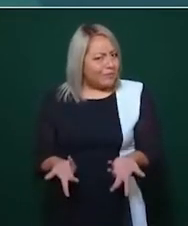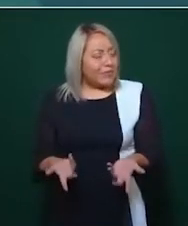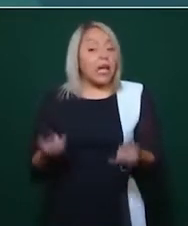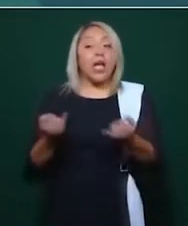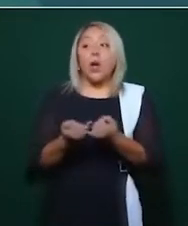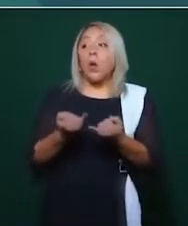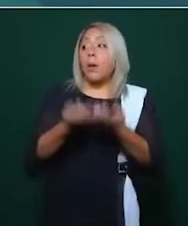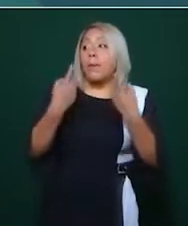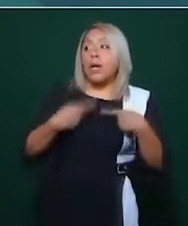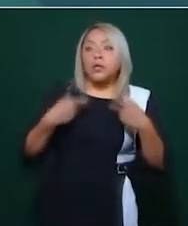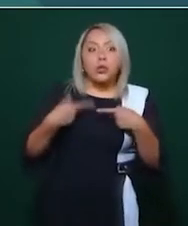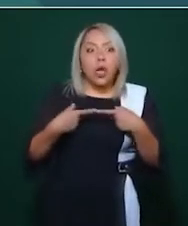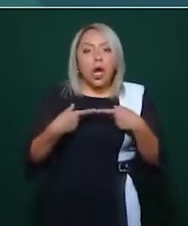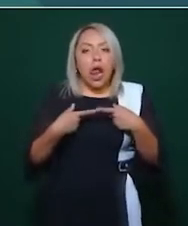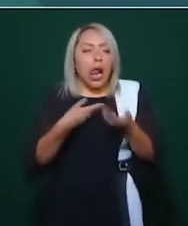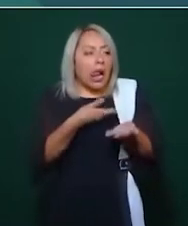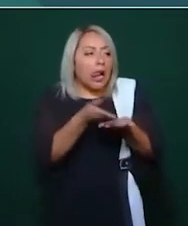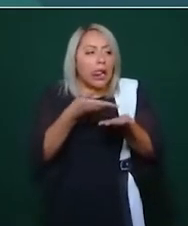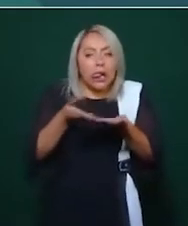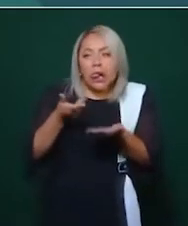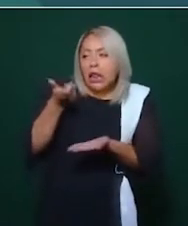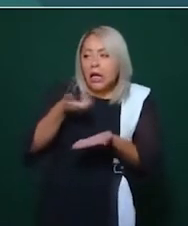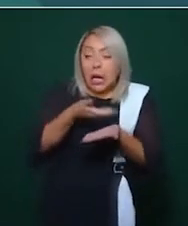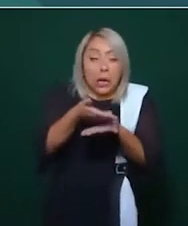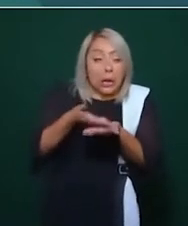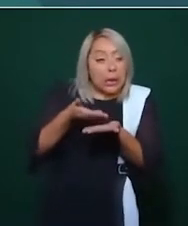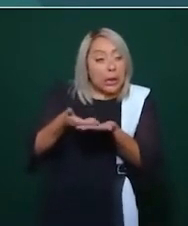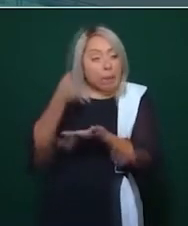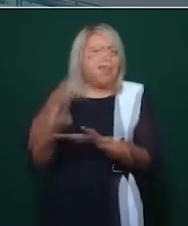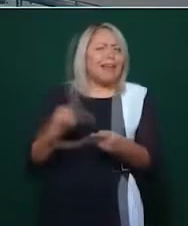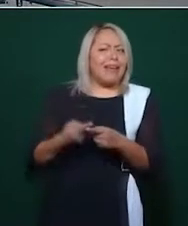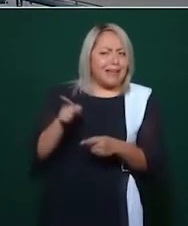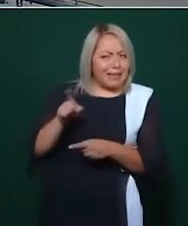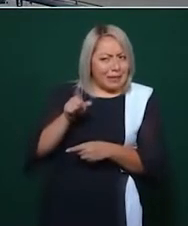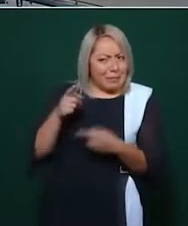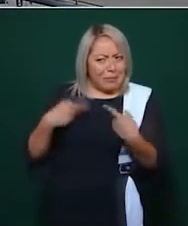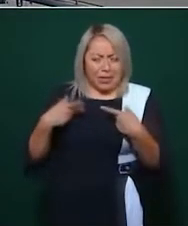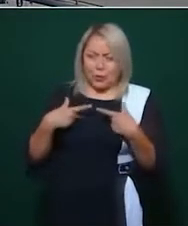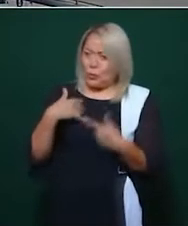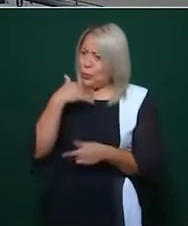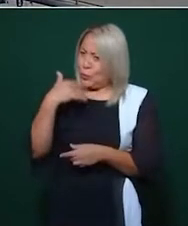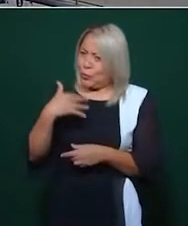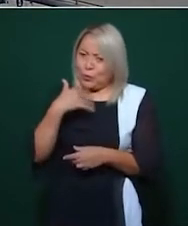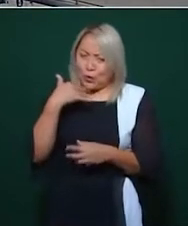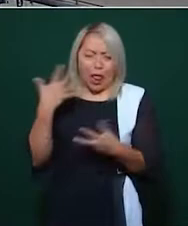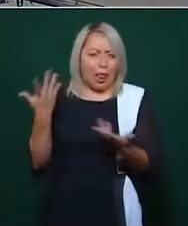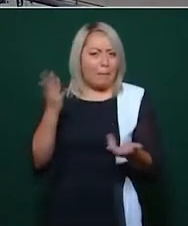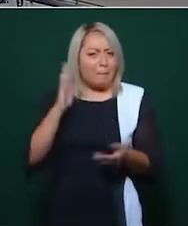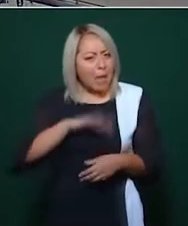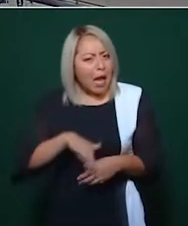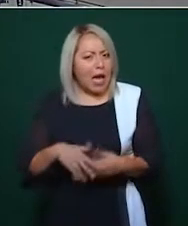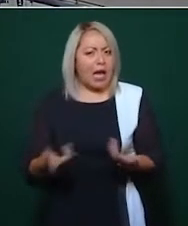dinero, el que compra votos ese es un corruptazo. Y sabemos